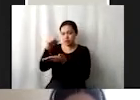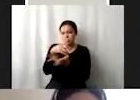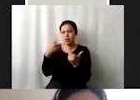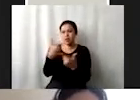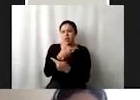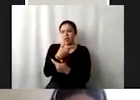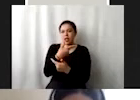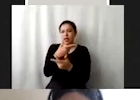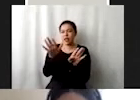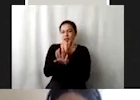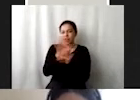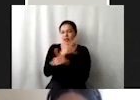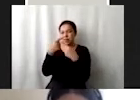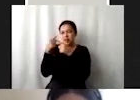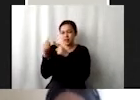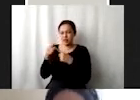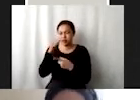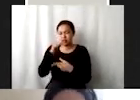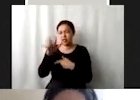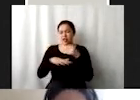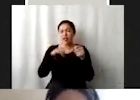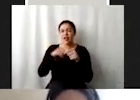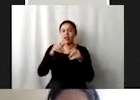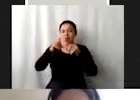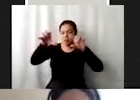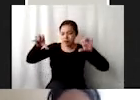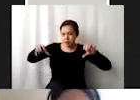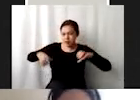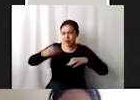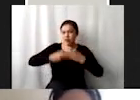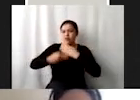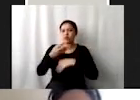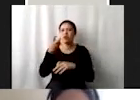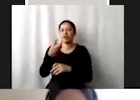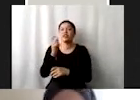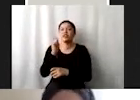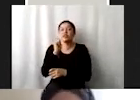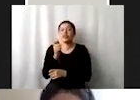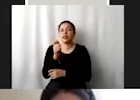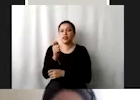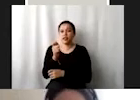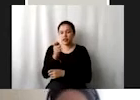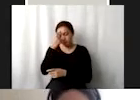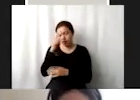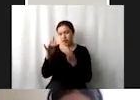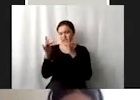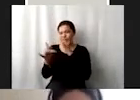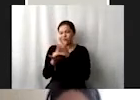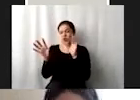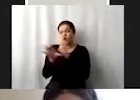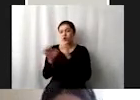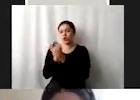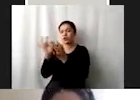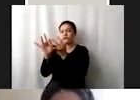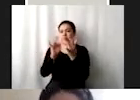domesticados, especies silvestres conexas, todo esto nos está hablando de la interrelación entre